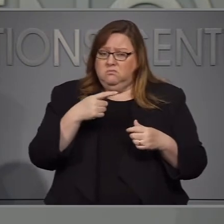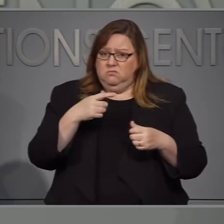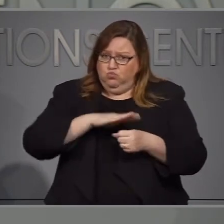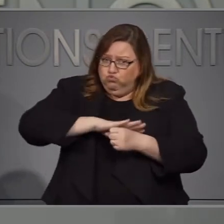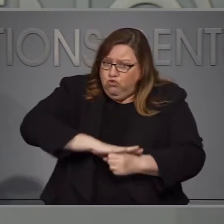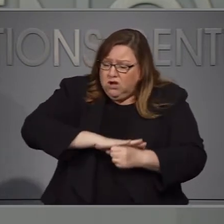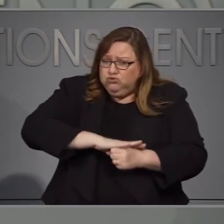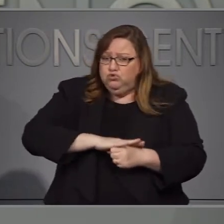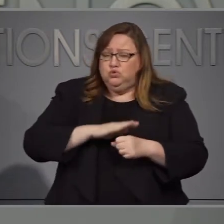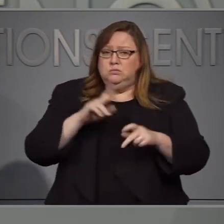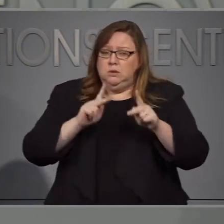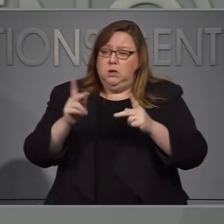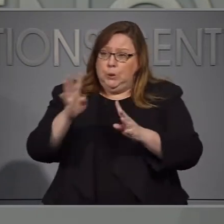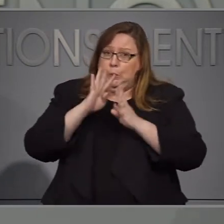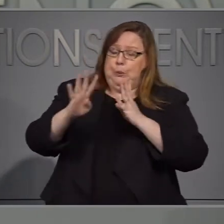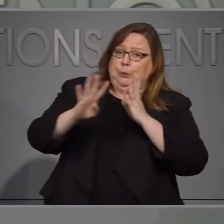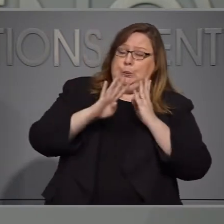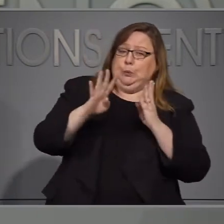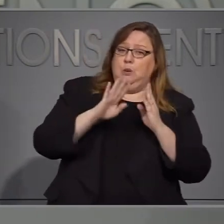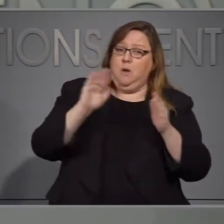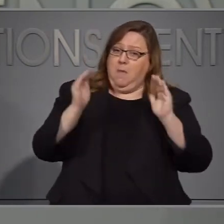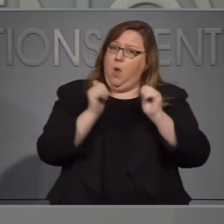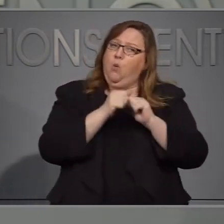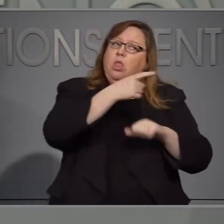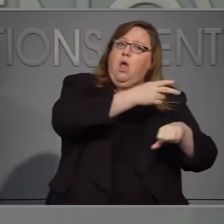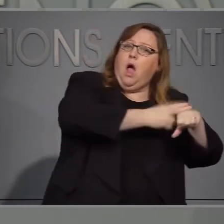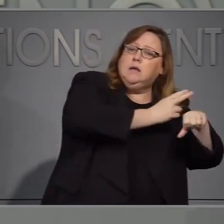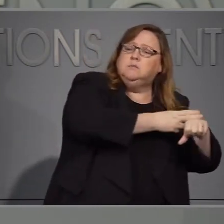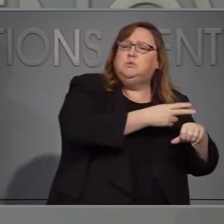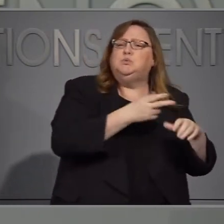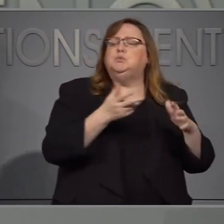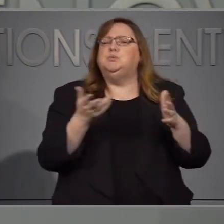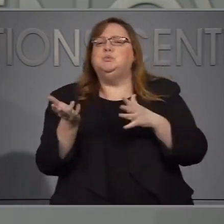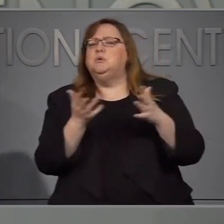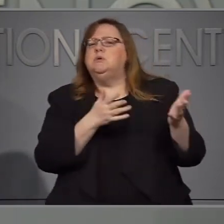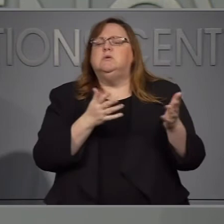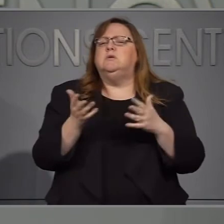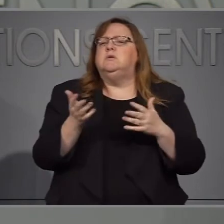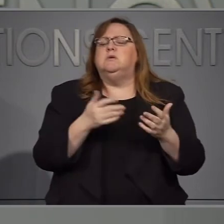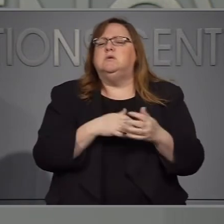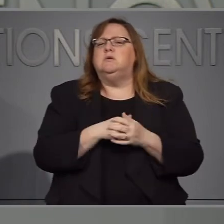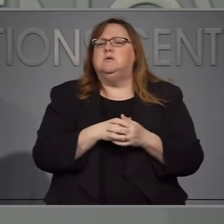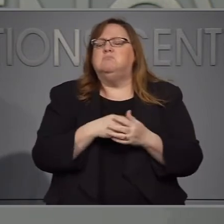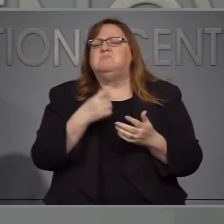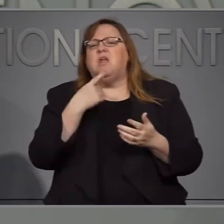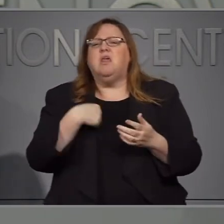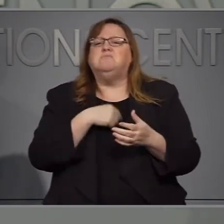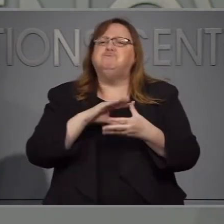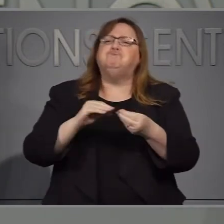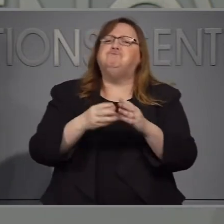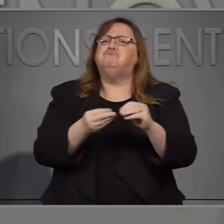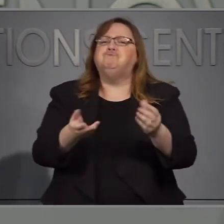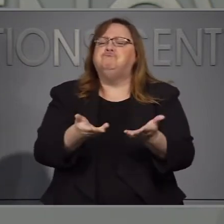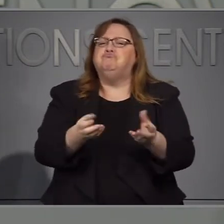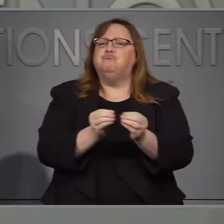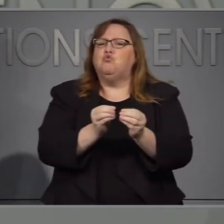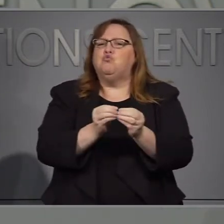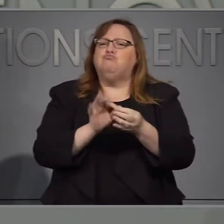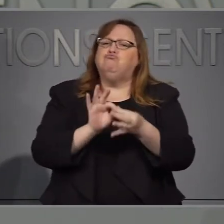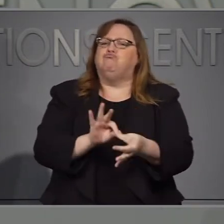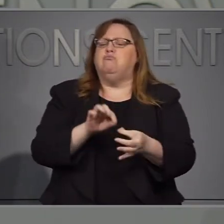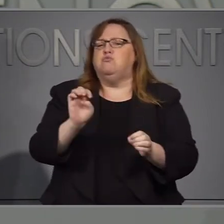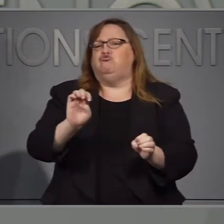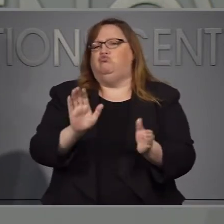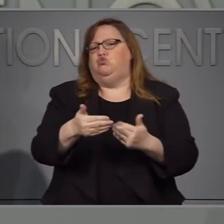Si están sintiendo más presión en cuanto a capacidad en comparación a hospitales o están iguales que los hospitales nos puede dar cifras